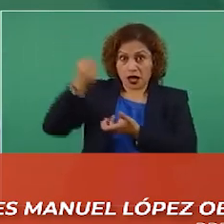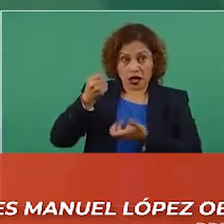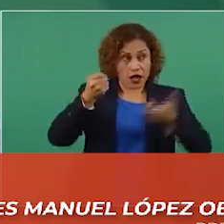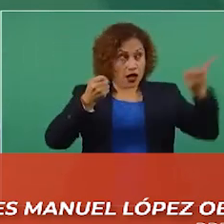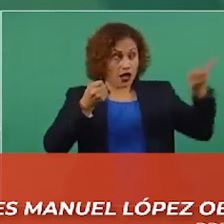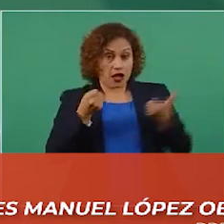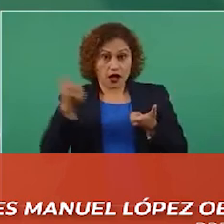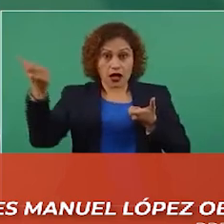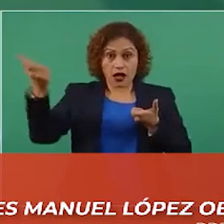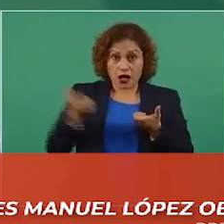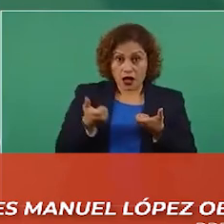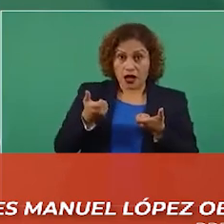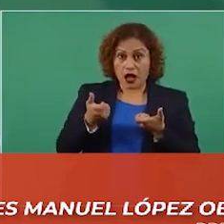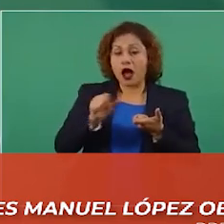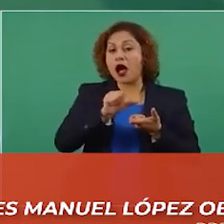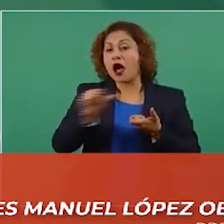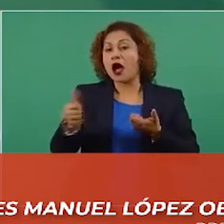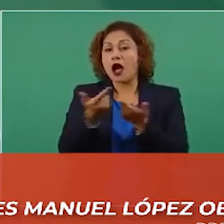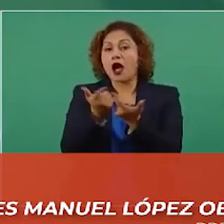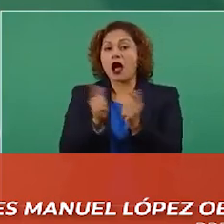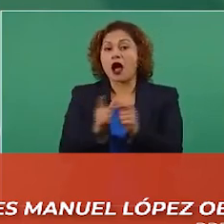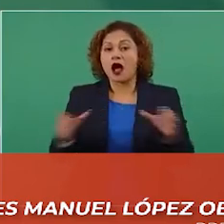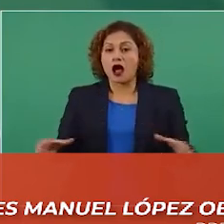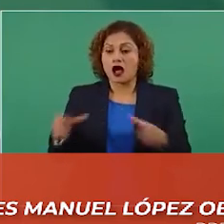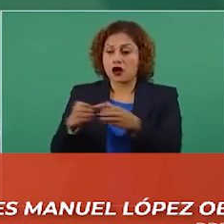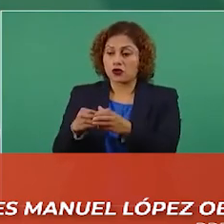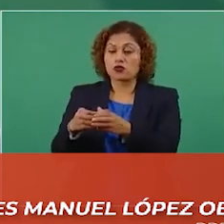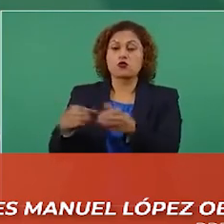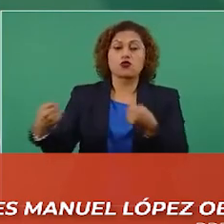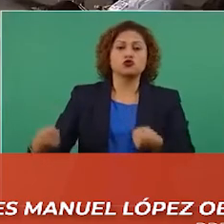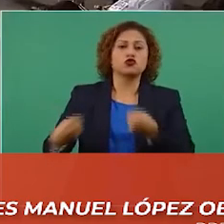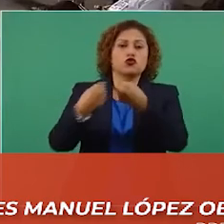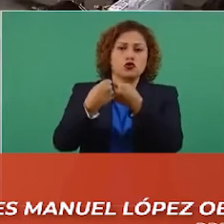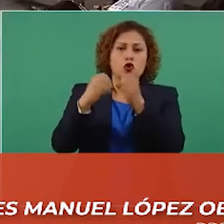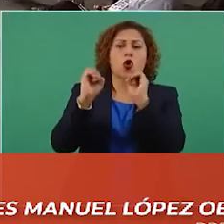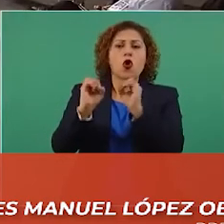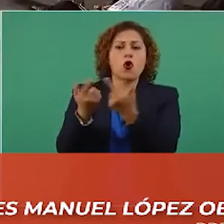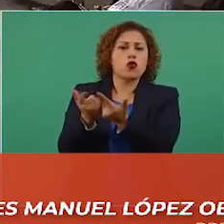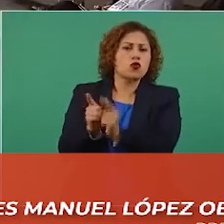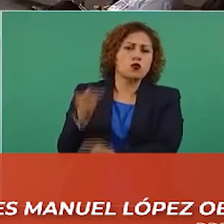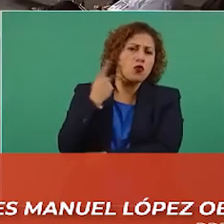opositores o a grupos políticos